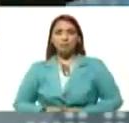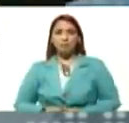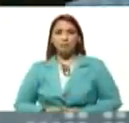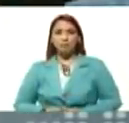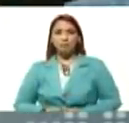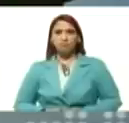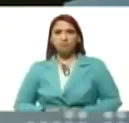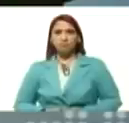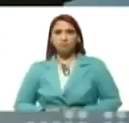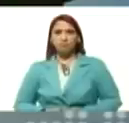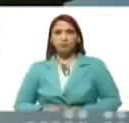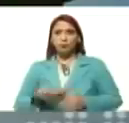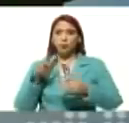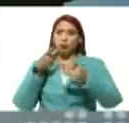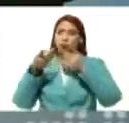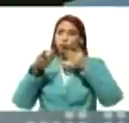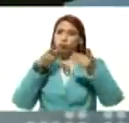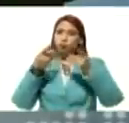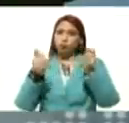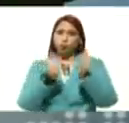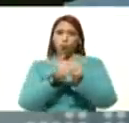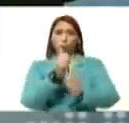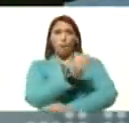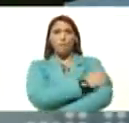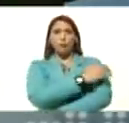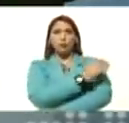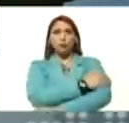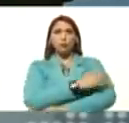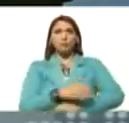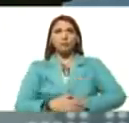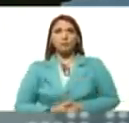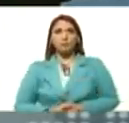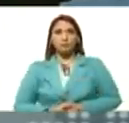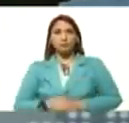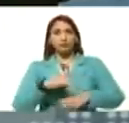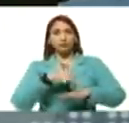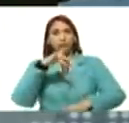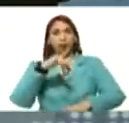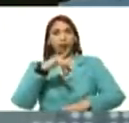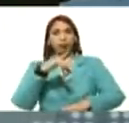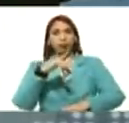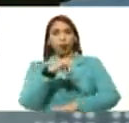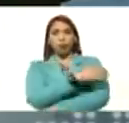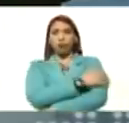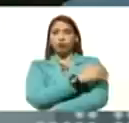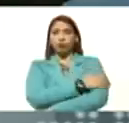a los diálogos, con la oposición, extremista, la derecha,